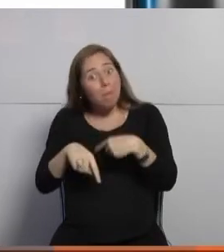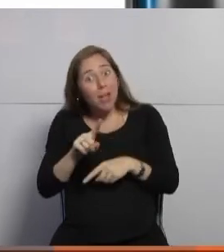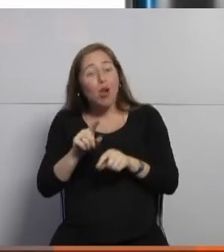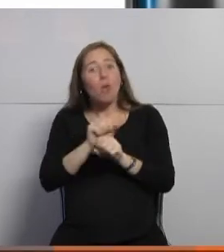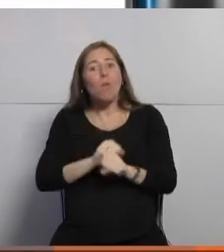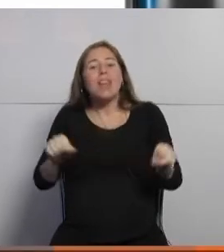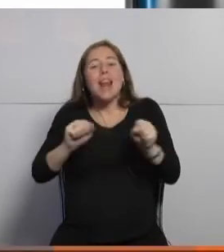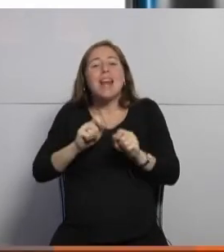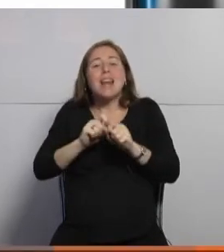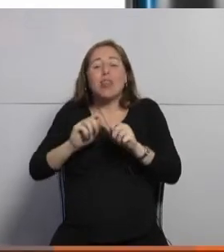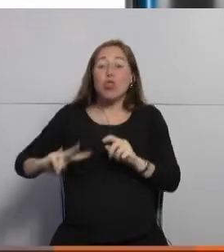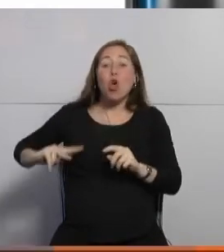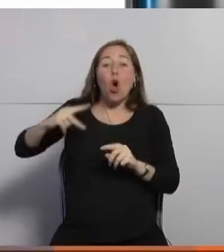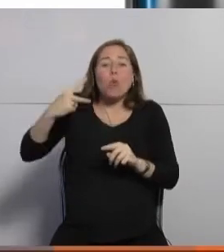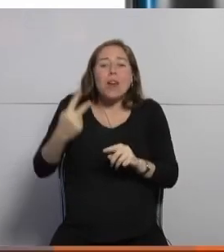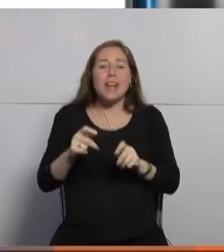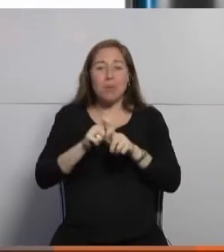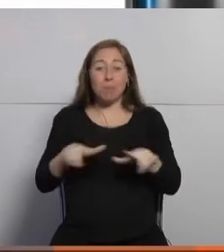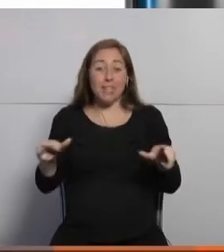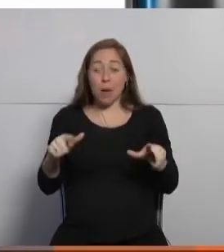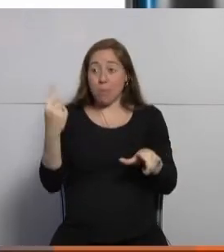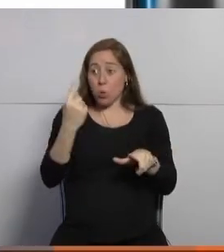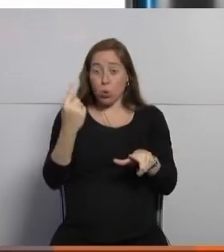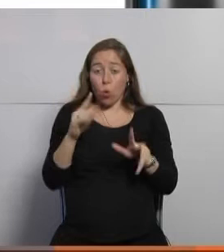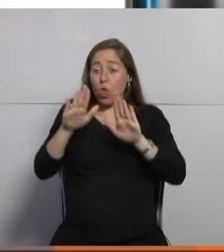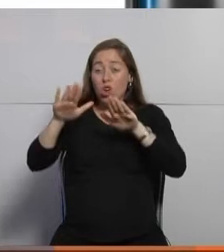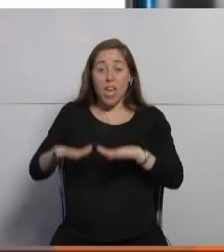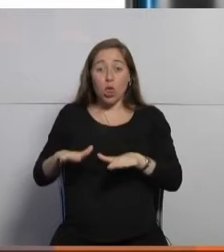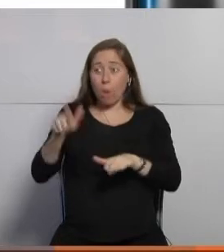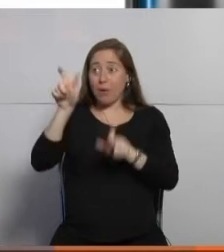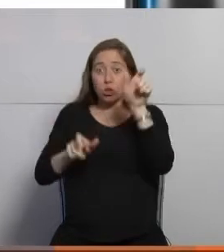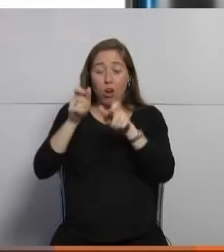adicional de limpieza en los minutos que nadie los utiliza